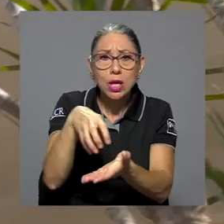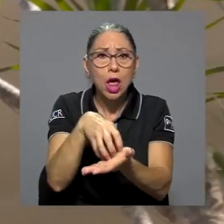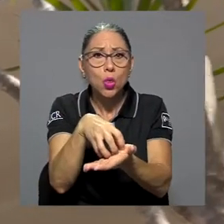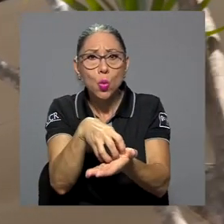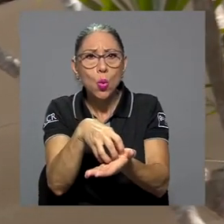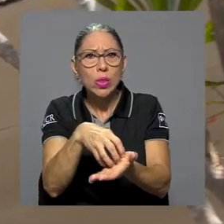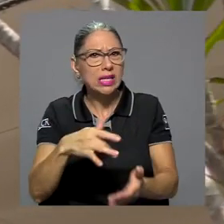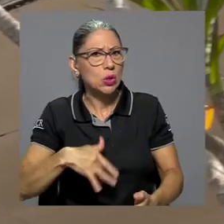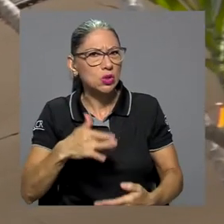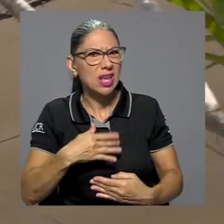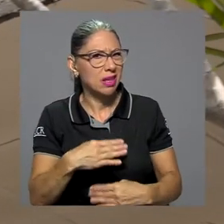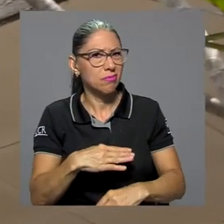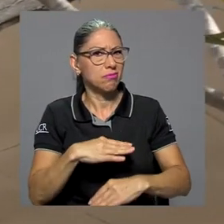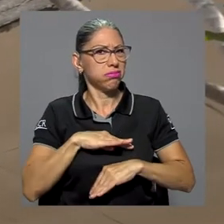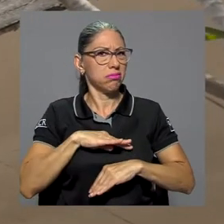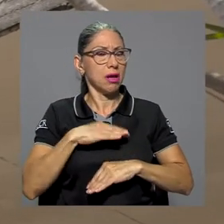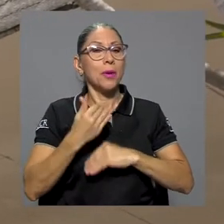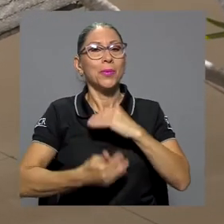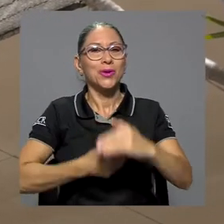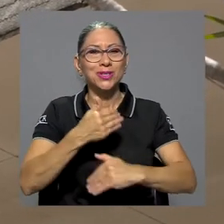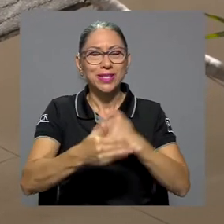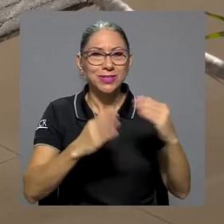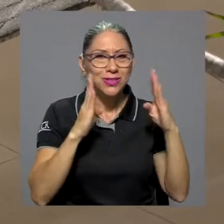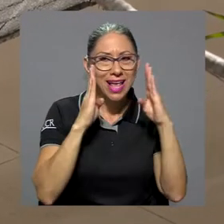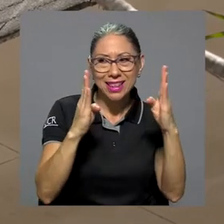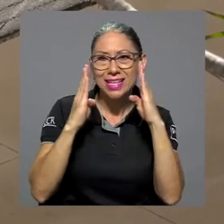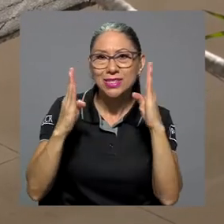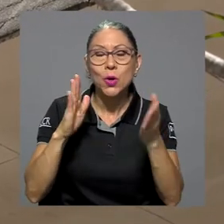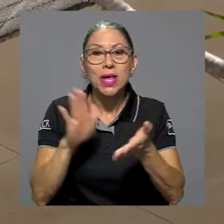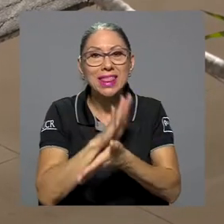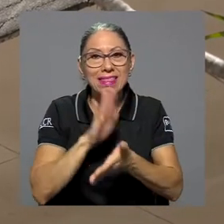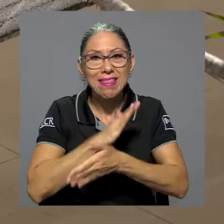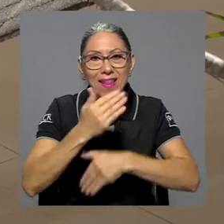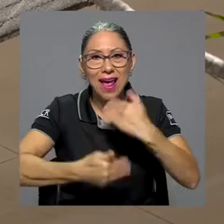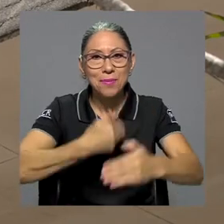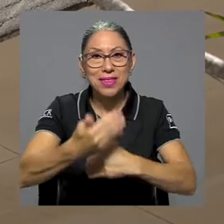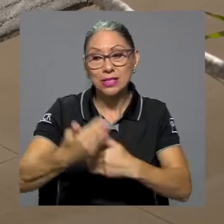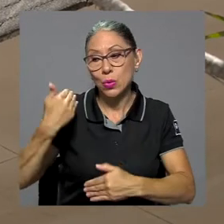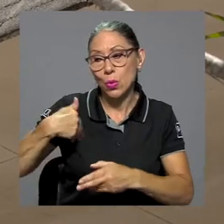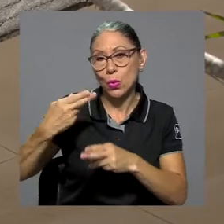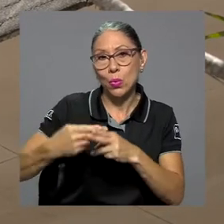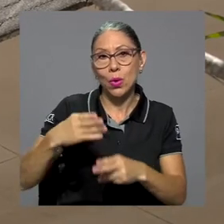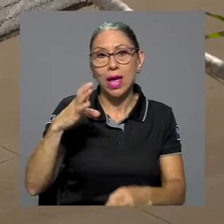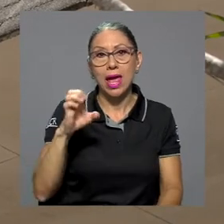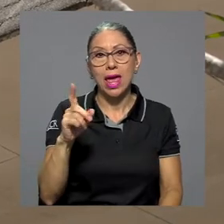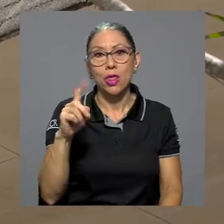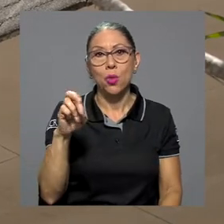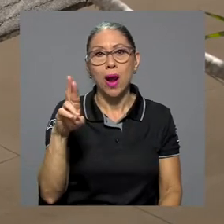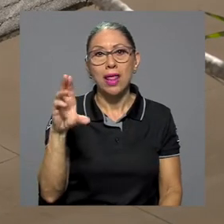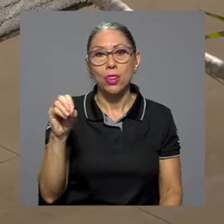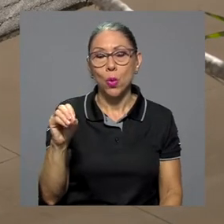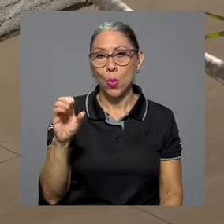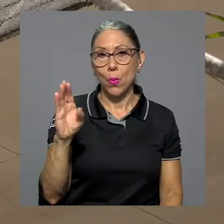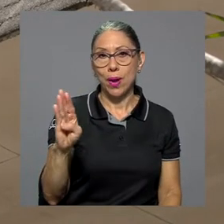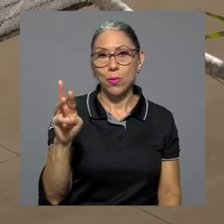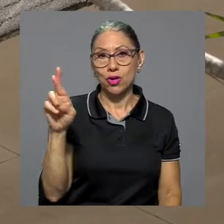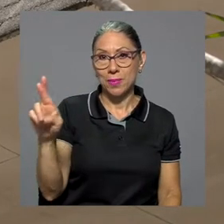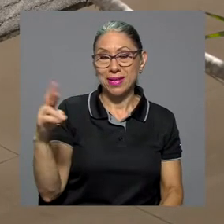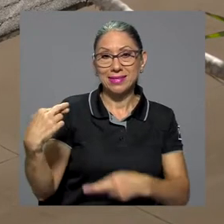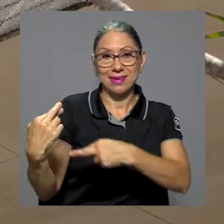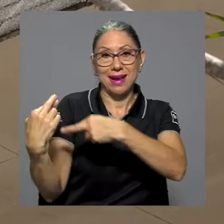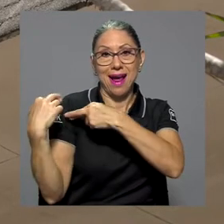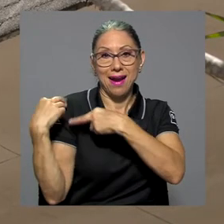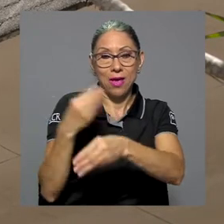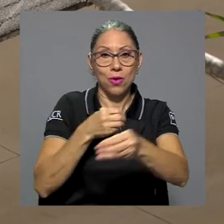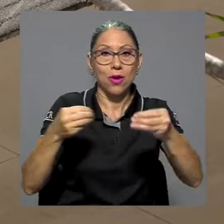conformidades en los procesos de atención y trámites. Eduardo Bravo Ramírez, encargado de la unidad de